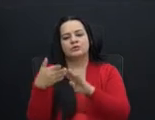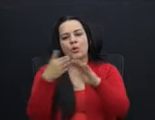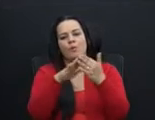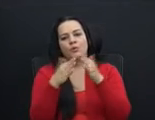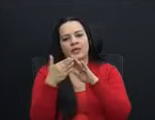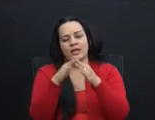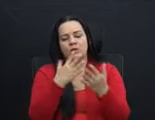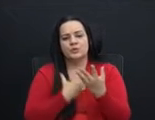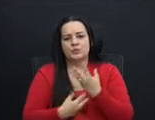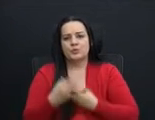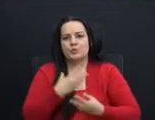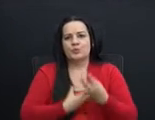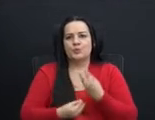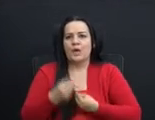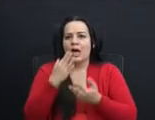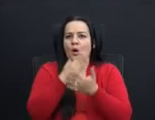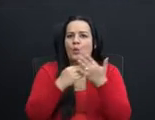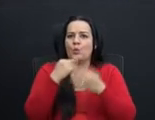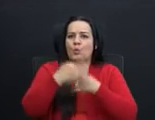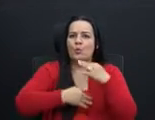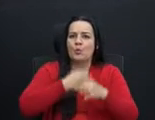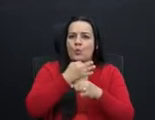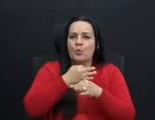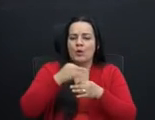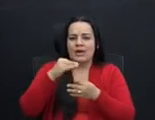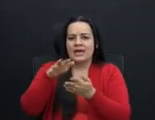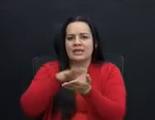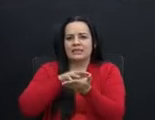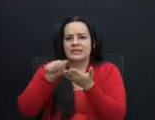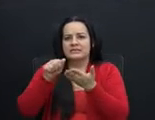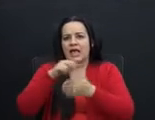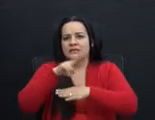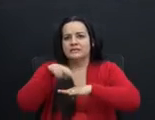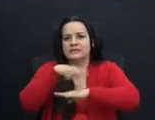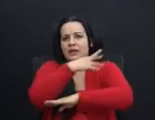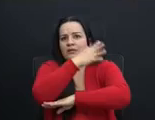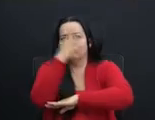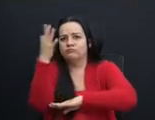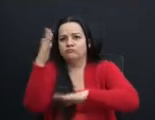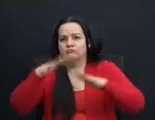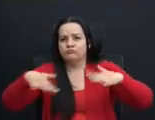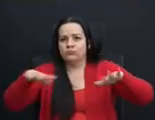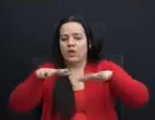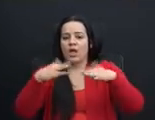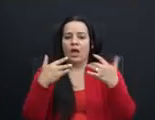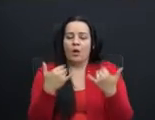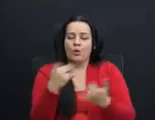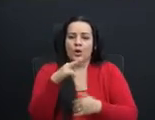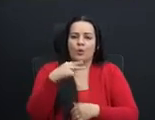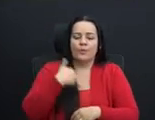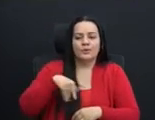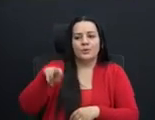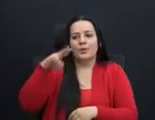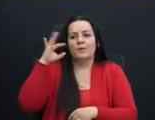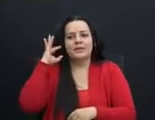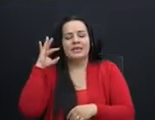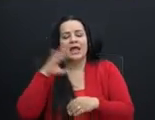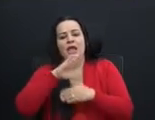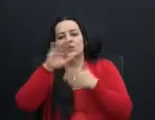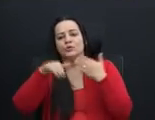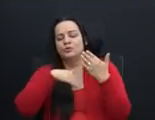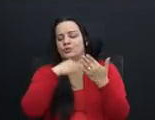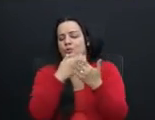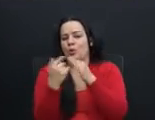sufriendo algún tipo de desastre. Así es que hoy, compañeros y compañeras, a lo largo y ancho del país, a todos los 82